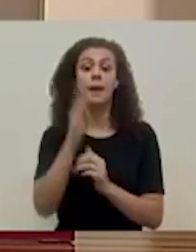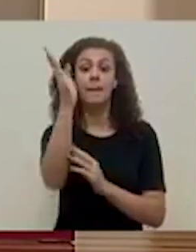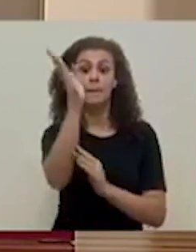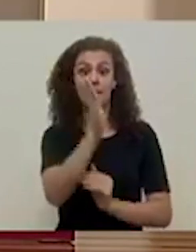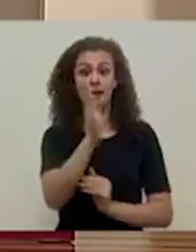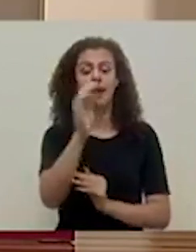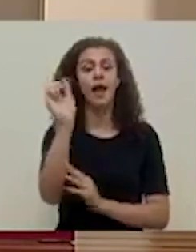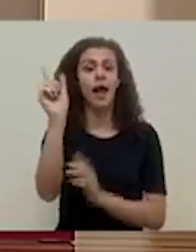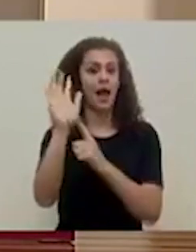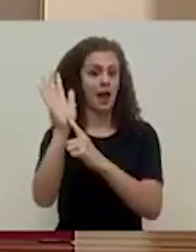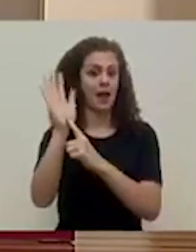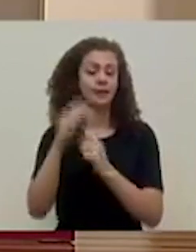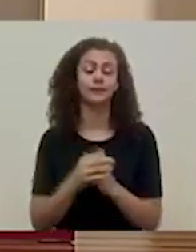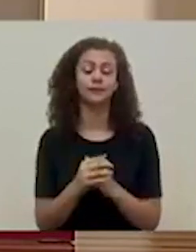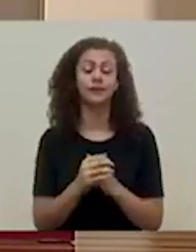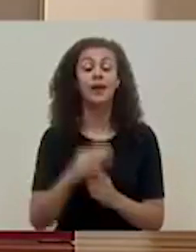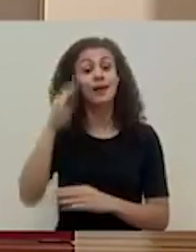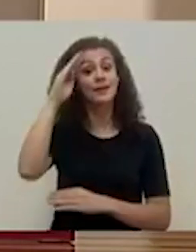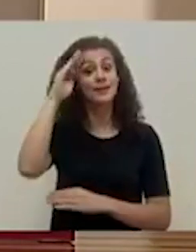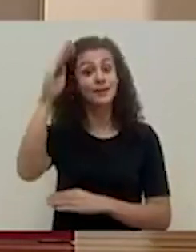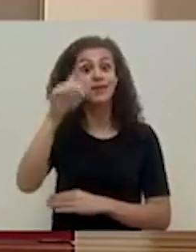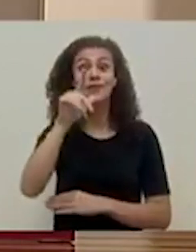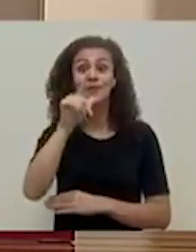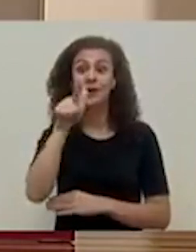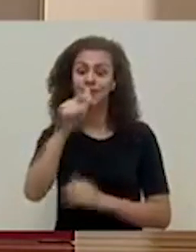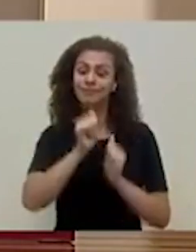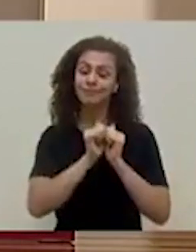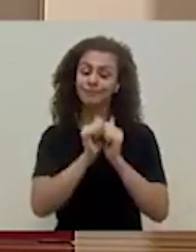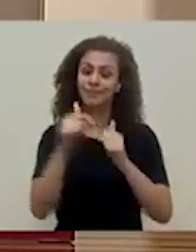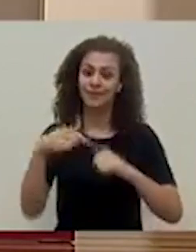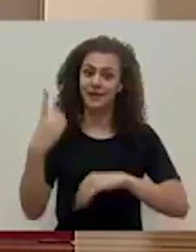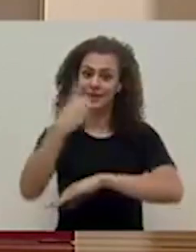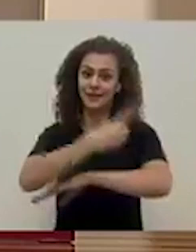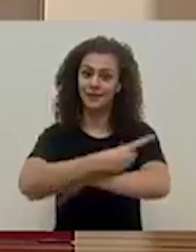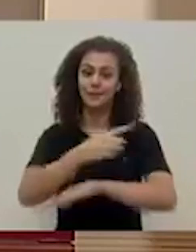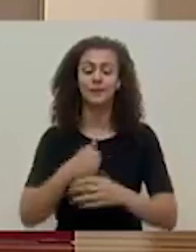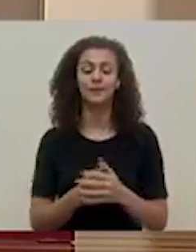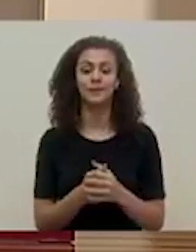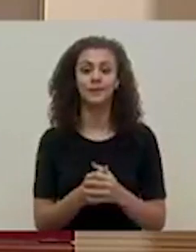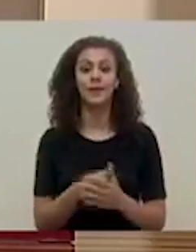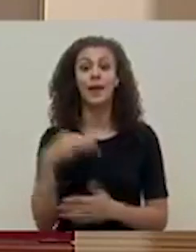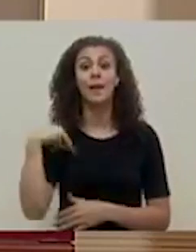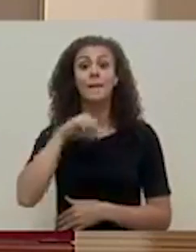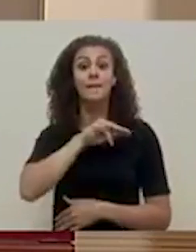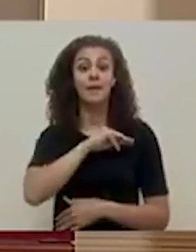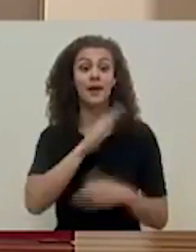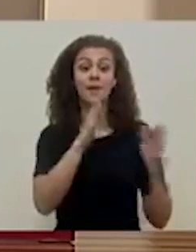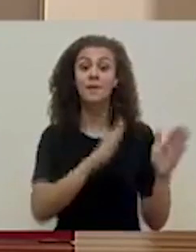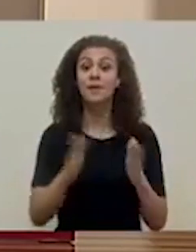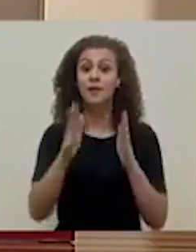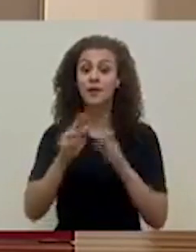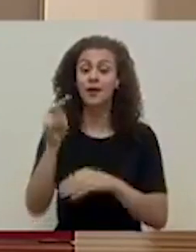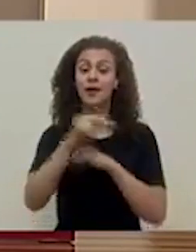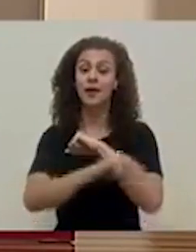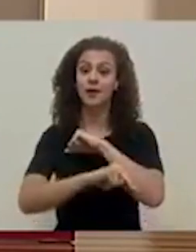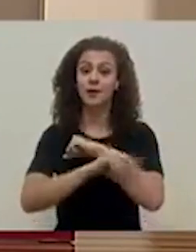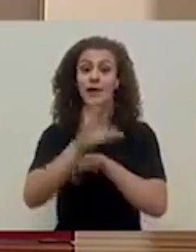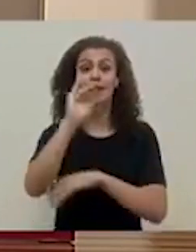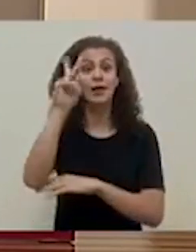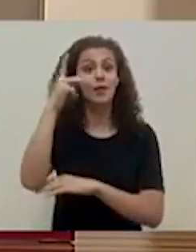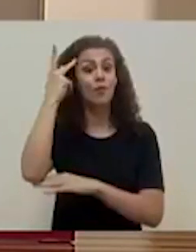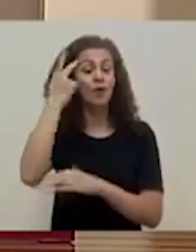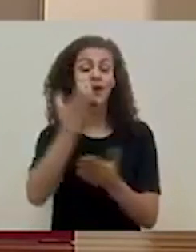inclinada alertas. Saludamos a quienes nos acompañan esta tarde. A la ministra de Planificación Nacional y